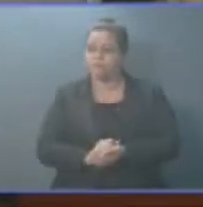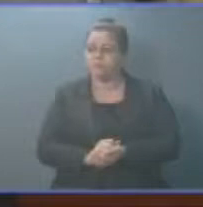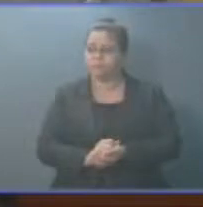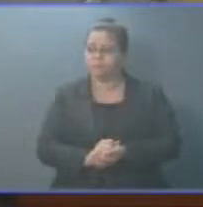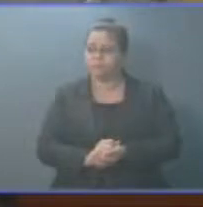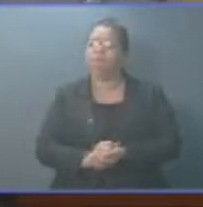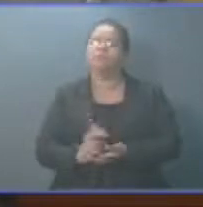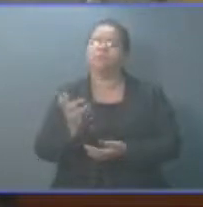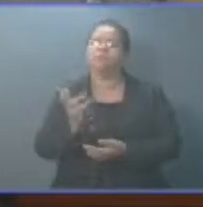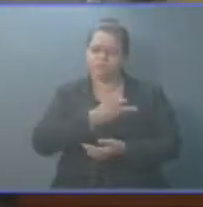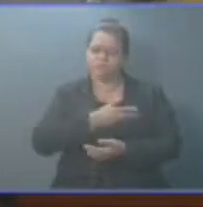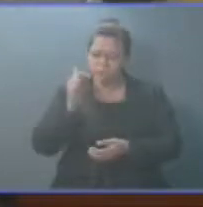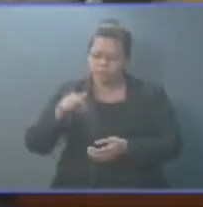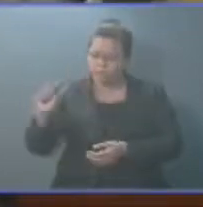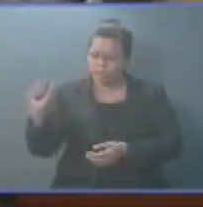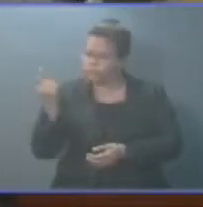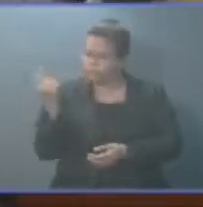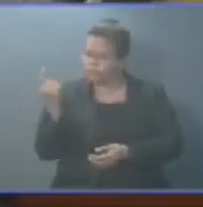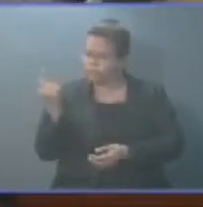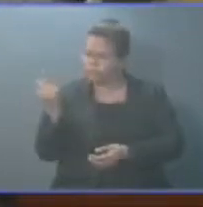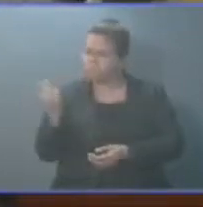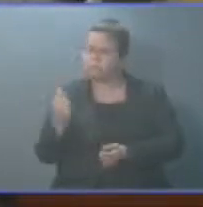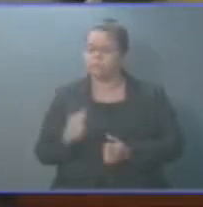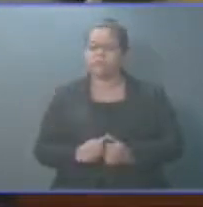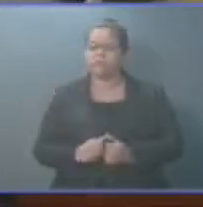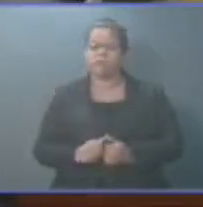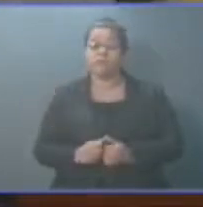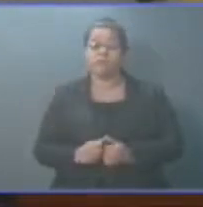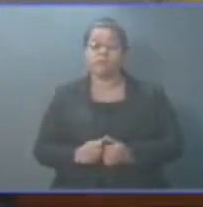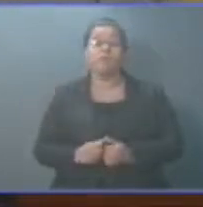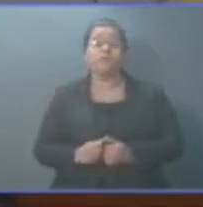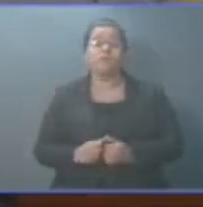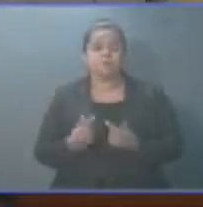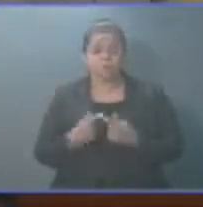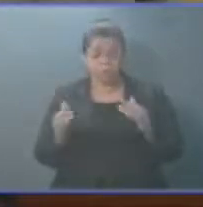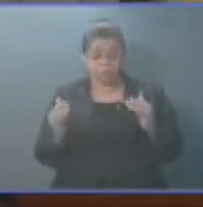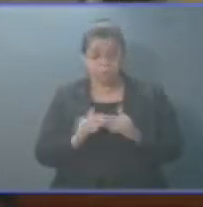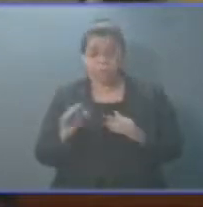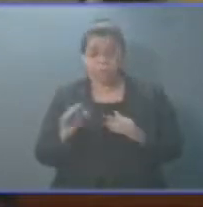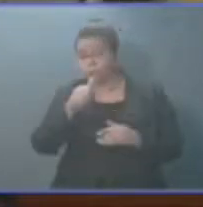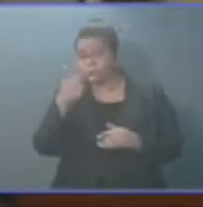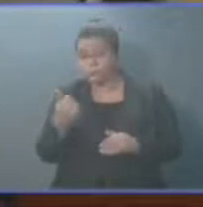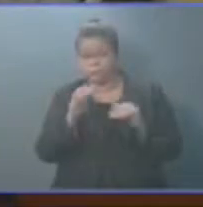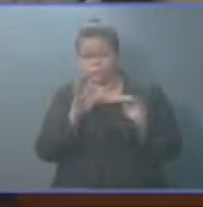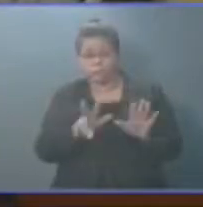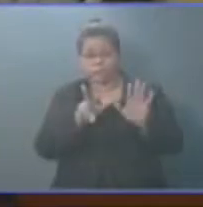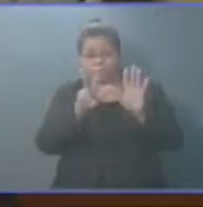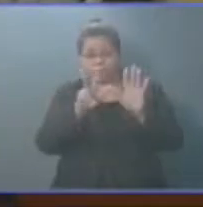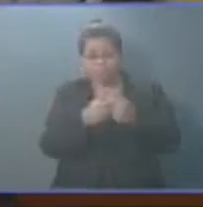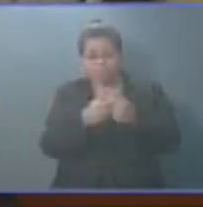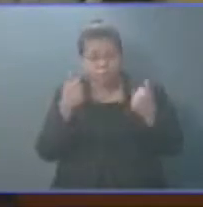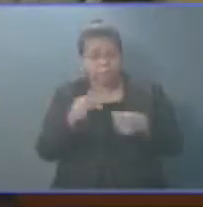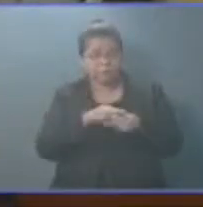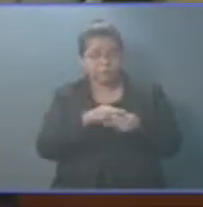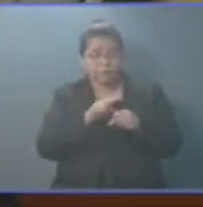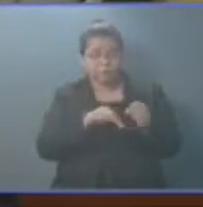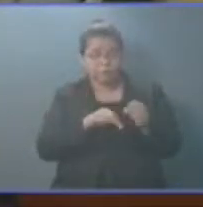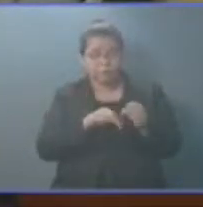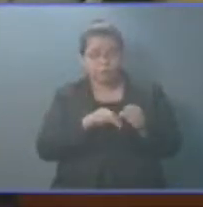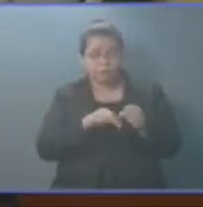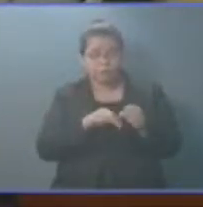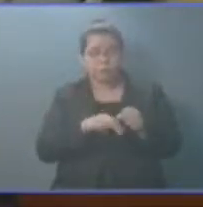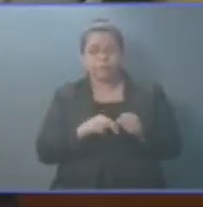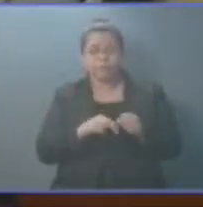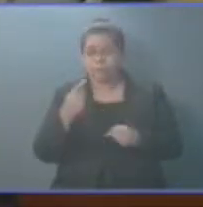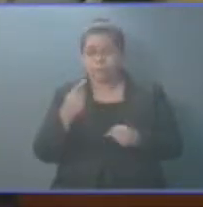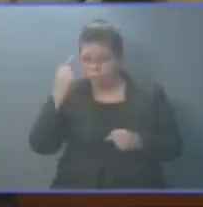estamos dando en este préstamo nada más y nada menos que también otros 18 millones de dólares que